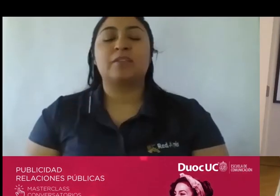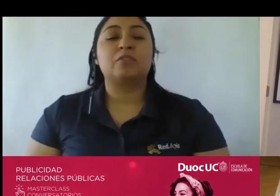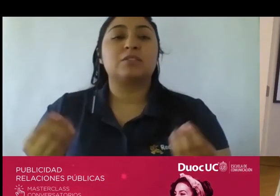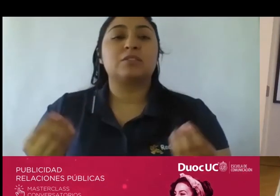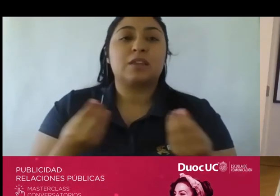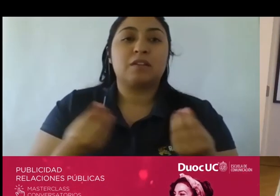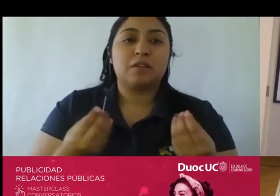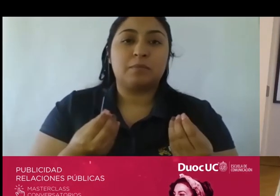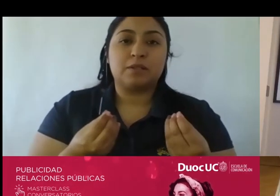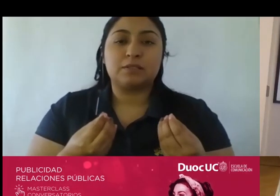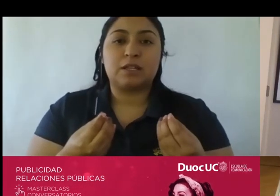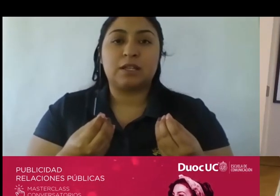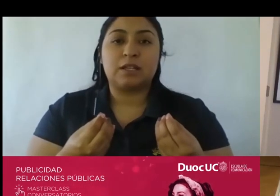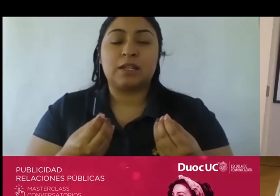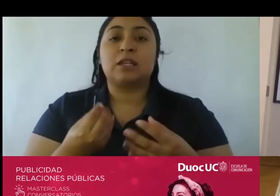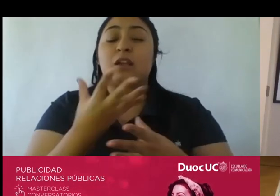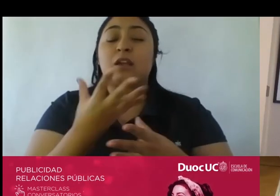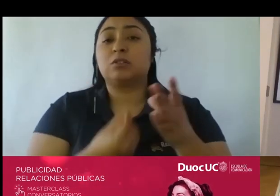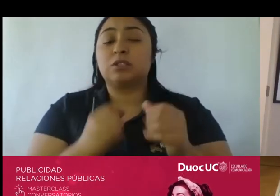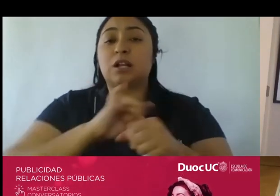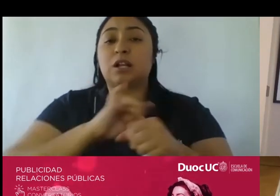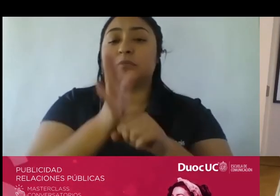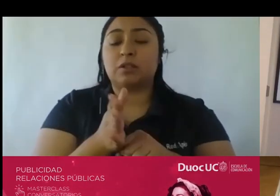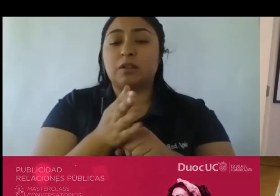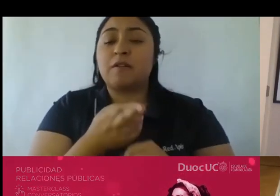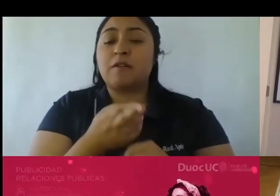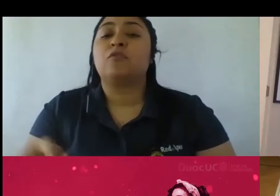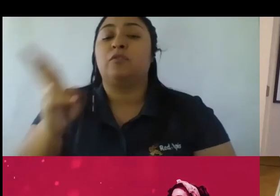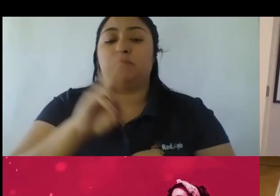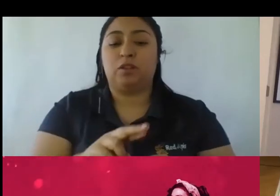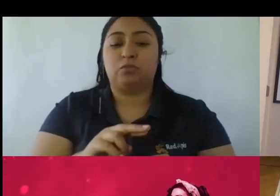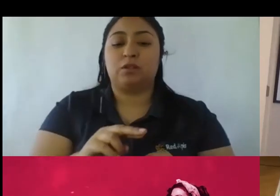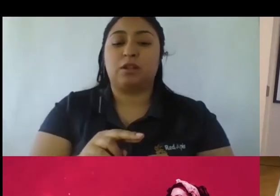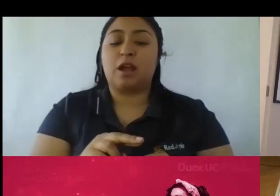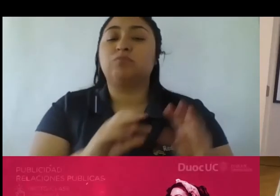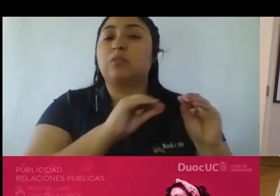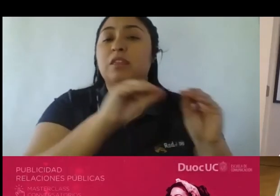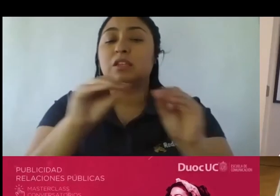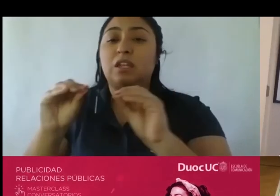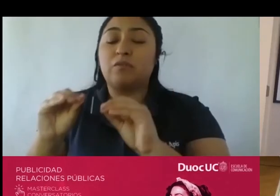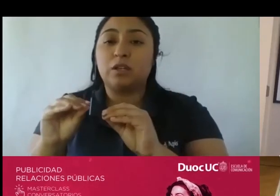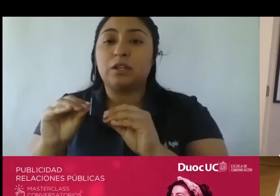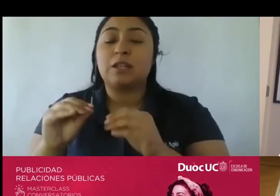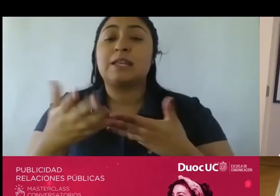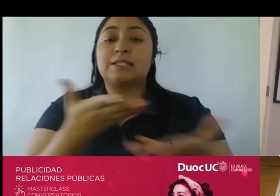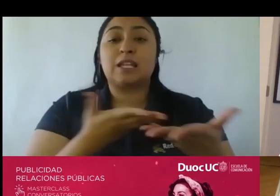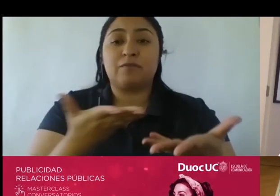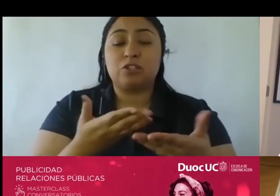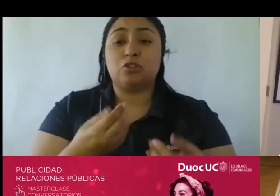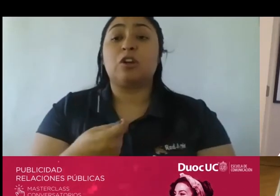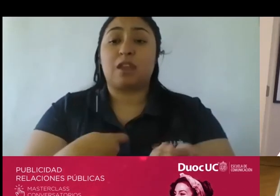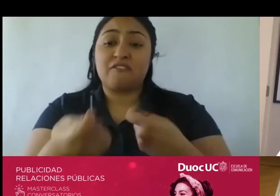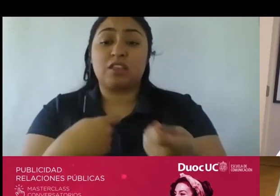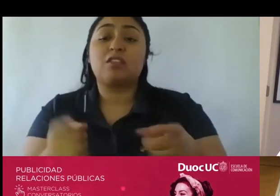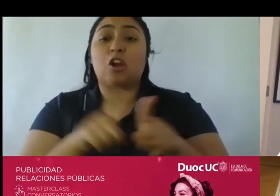al final de esta pandemia va a haber una redistribución respecto de esos servicios que eran vendidos como de excelencia pero que uno se da cuenta que al final no